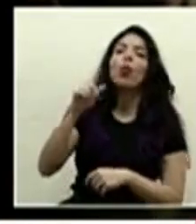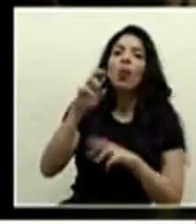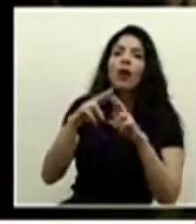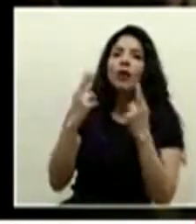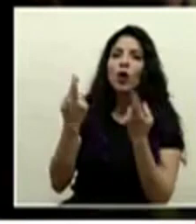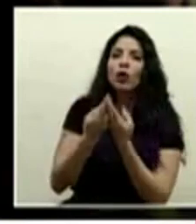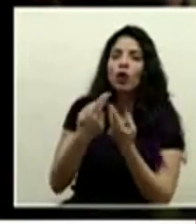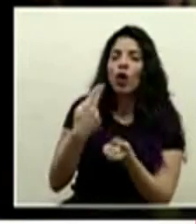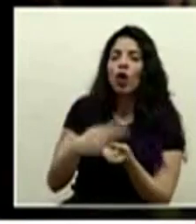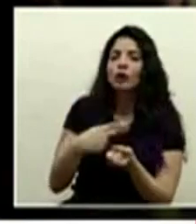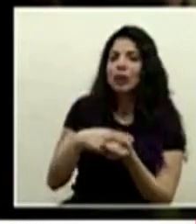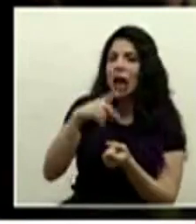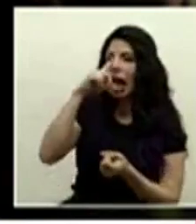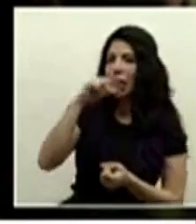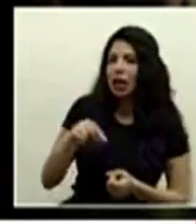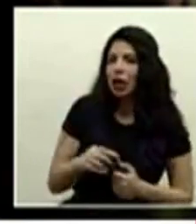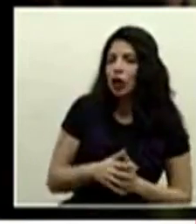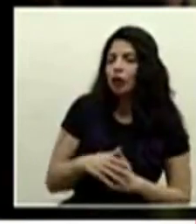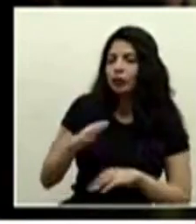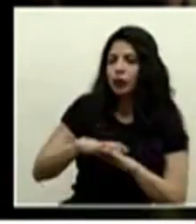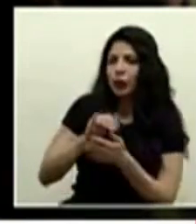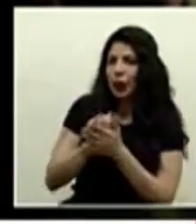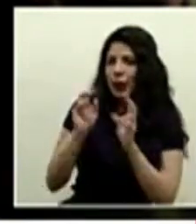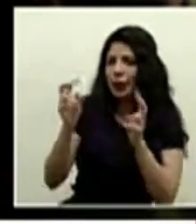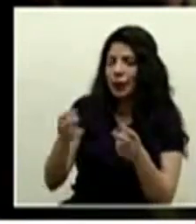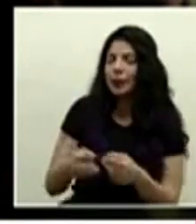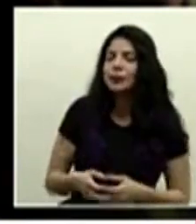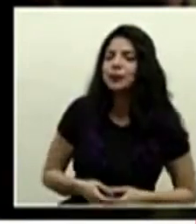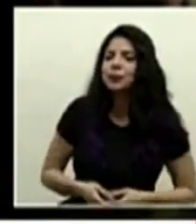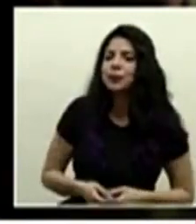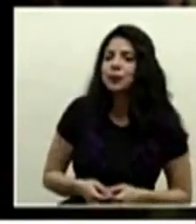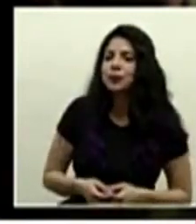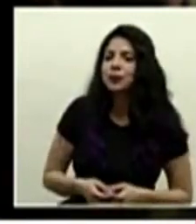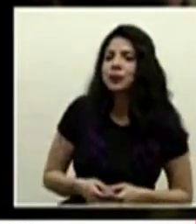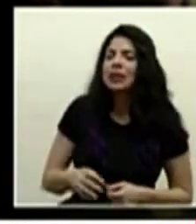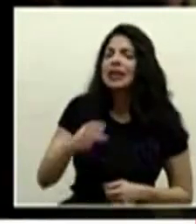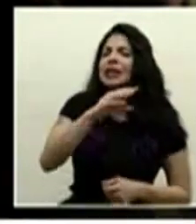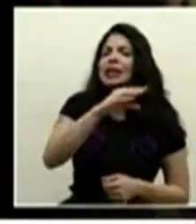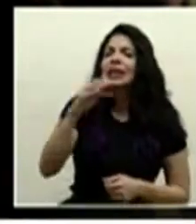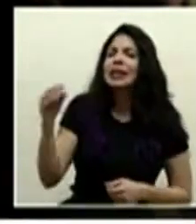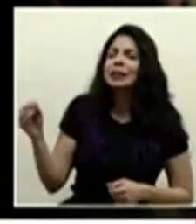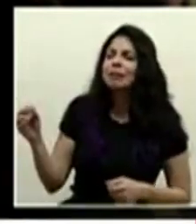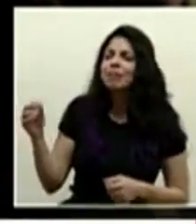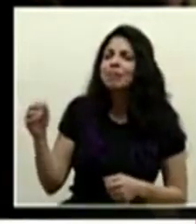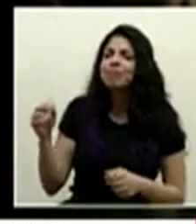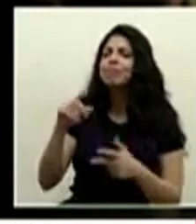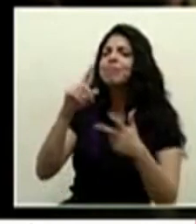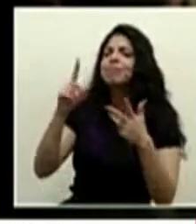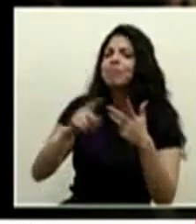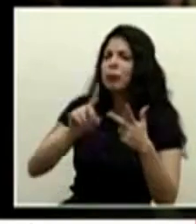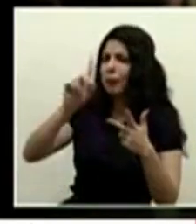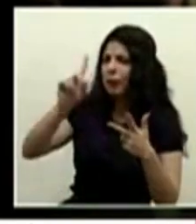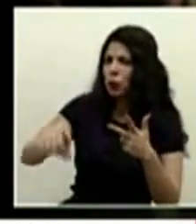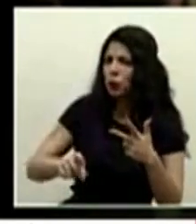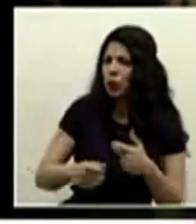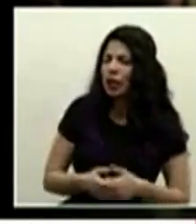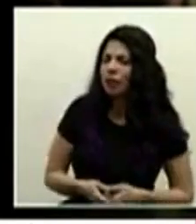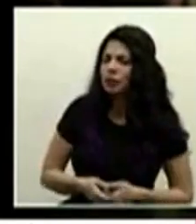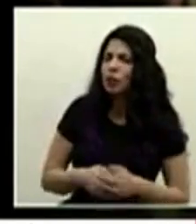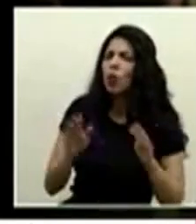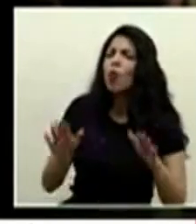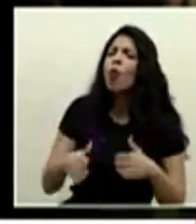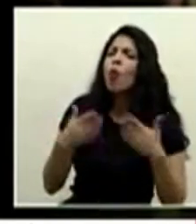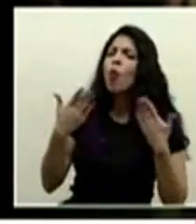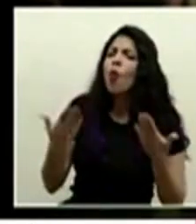extraordinaria en el hospital Calderón Guardia respecto y tercera consulta ¿cómo